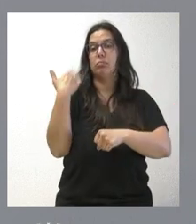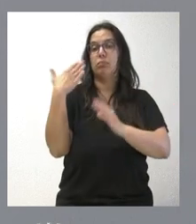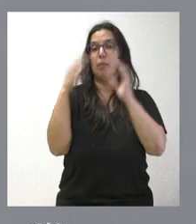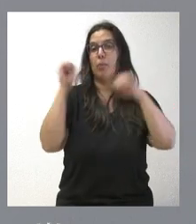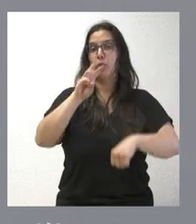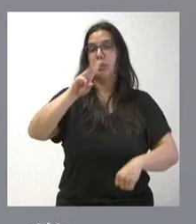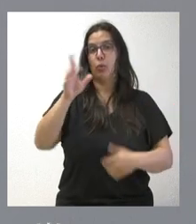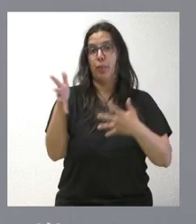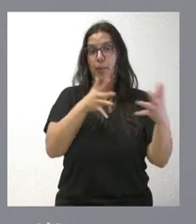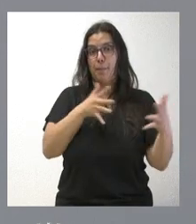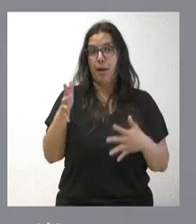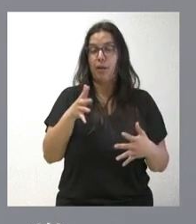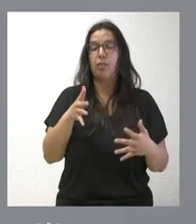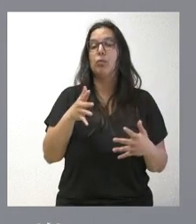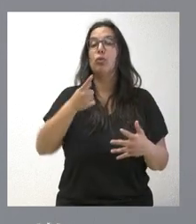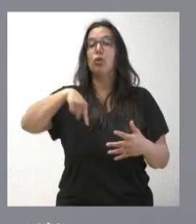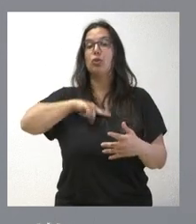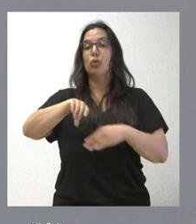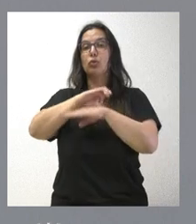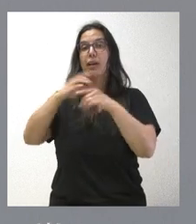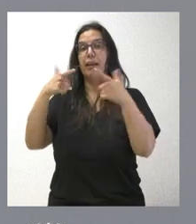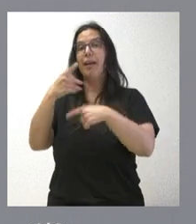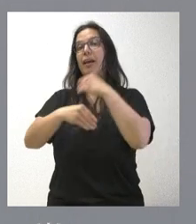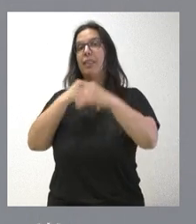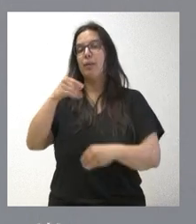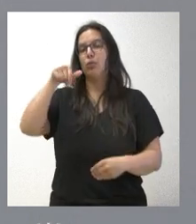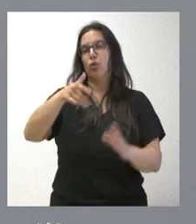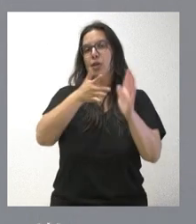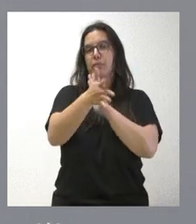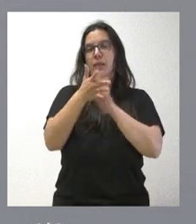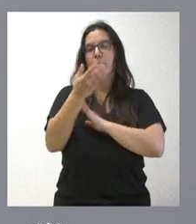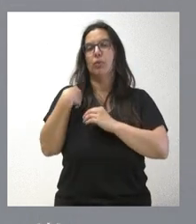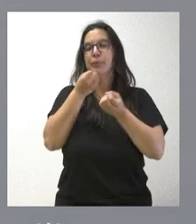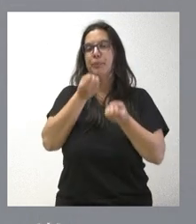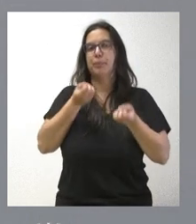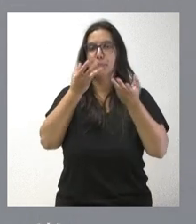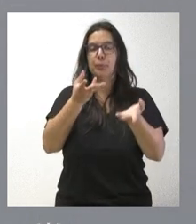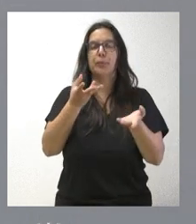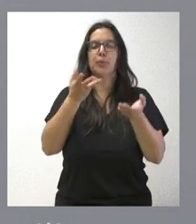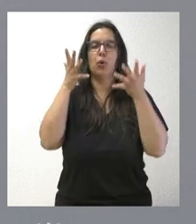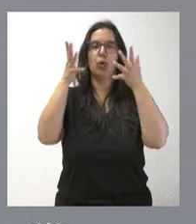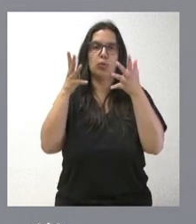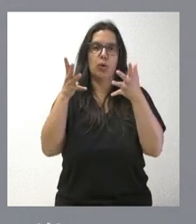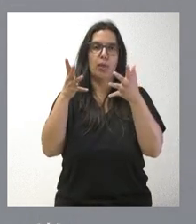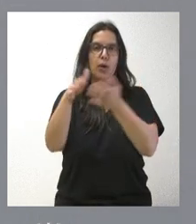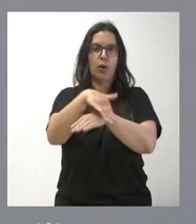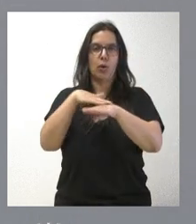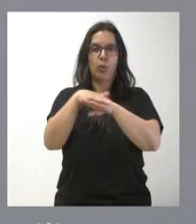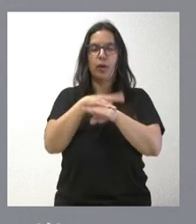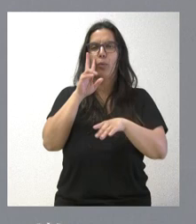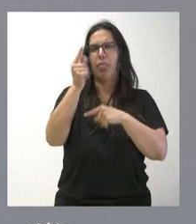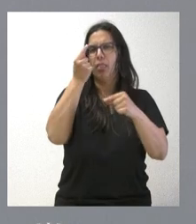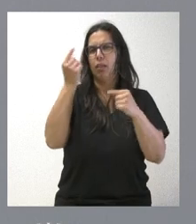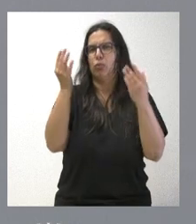y lo que se hace por parte de la consejería es dar cuenta hoy al Consejo de Gobierno. Tienen ustedes todos los